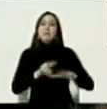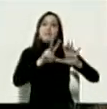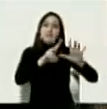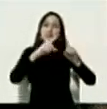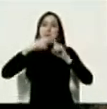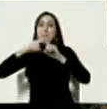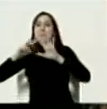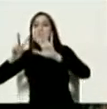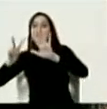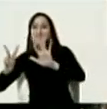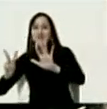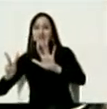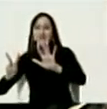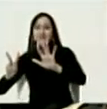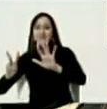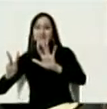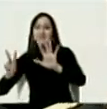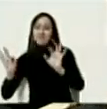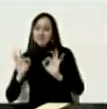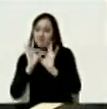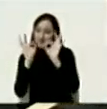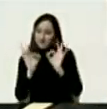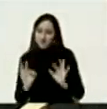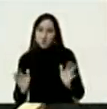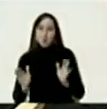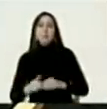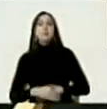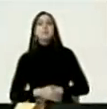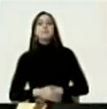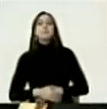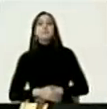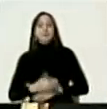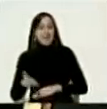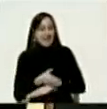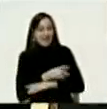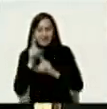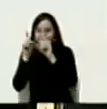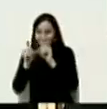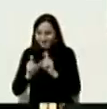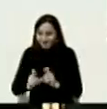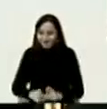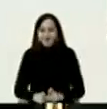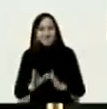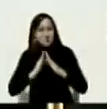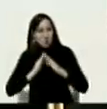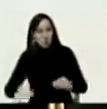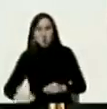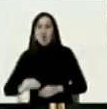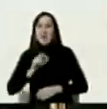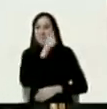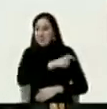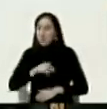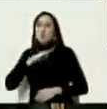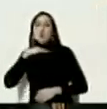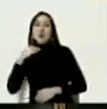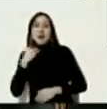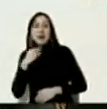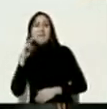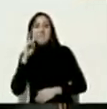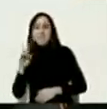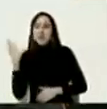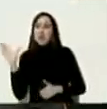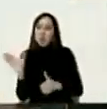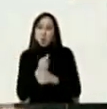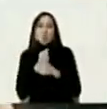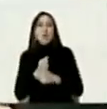7 la detención a tiempo de las variantes los tratamientos para